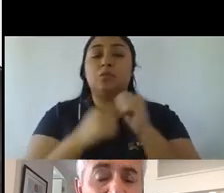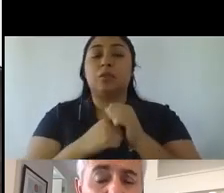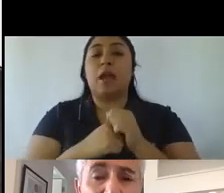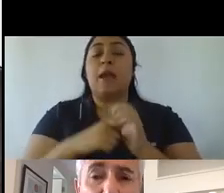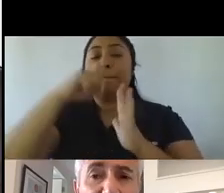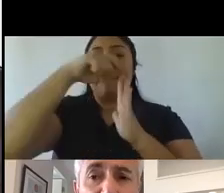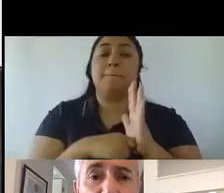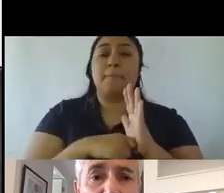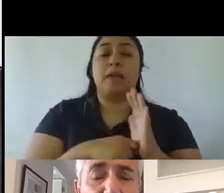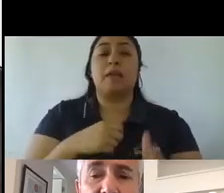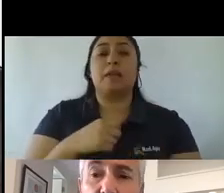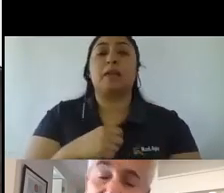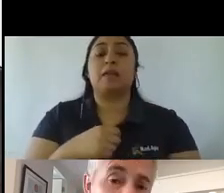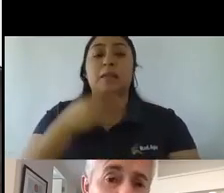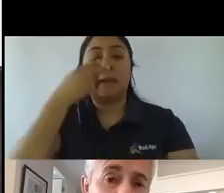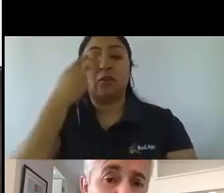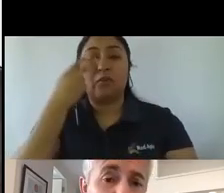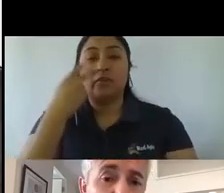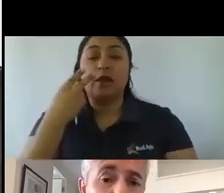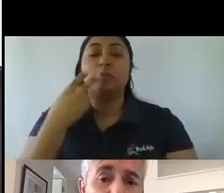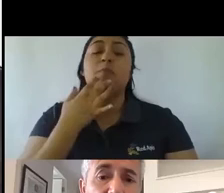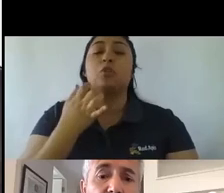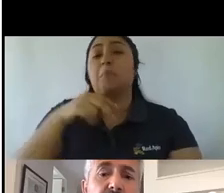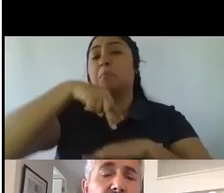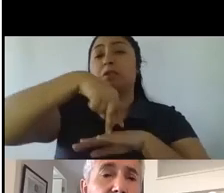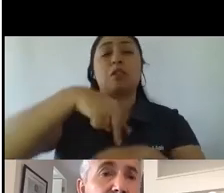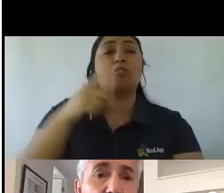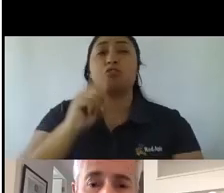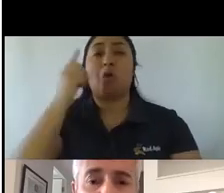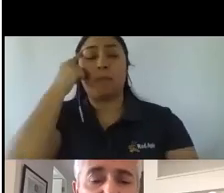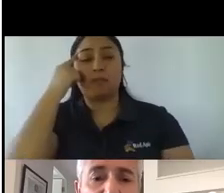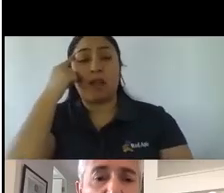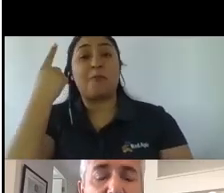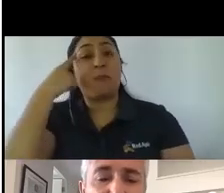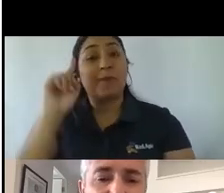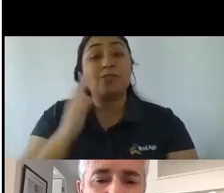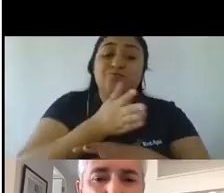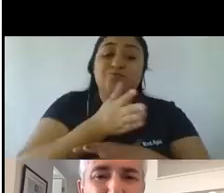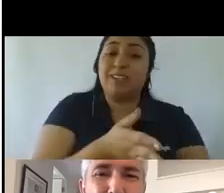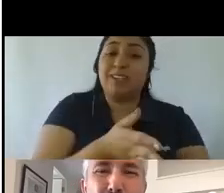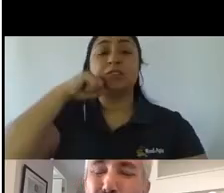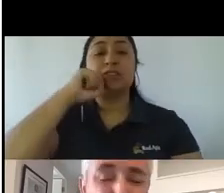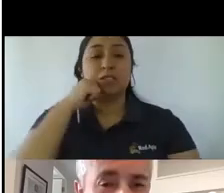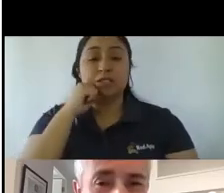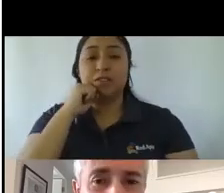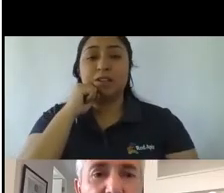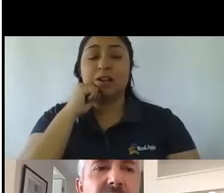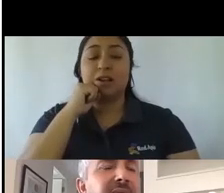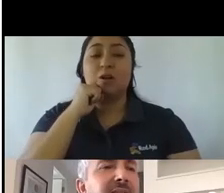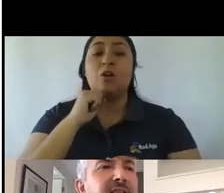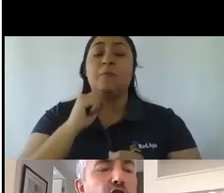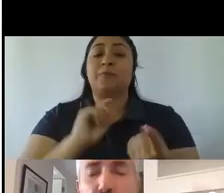porque era en realidad un escenario impensado. Y sin embargo, nos llegó. Y eso ha significado experimentar cambios profundos,